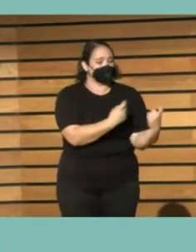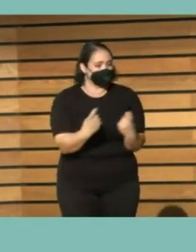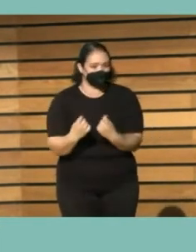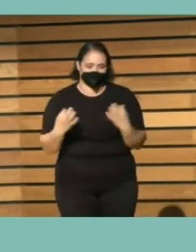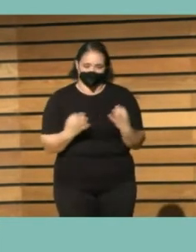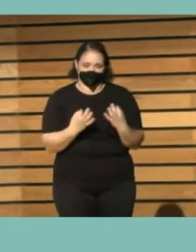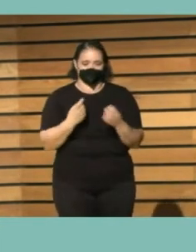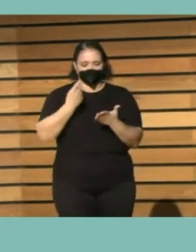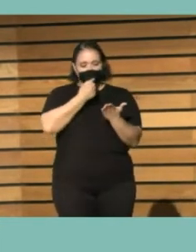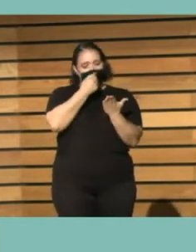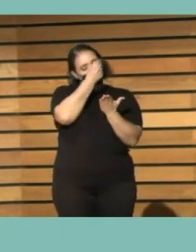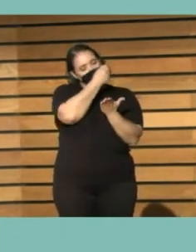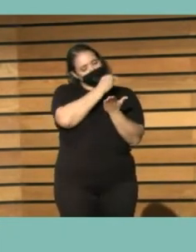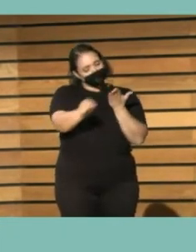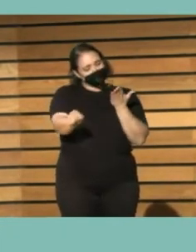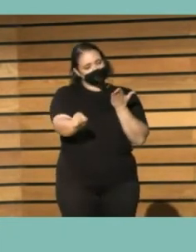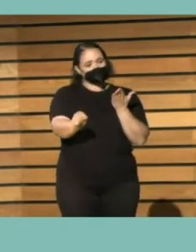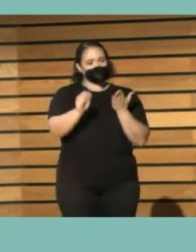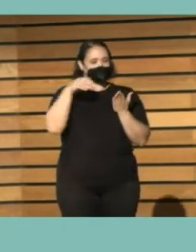queda apuntado